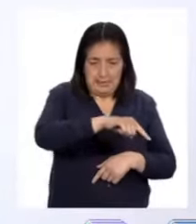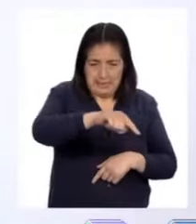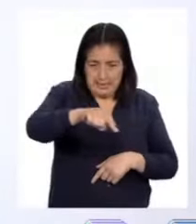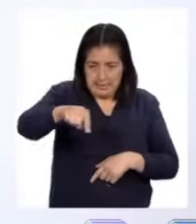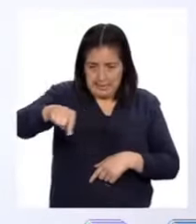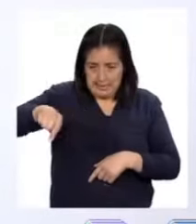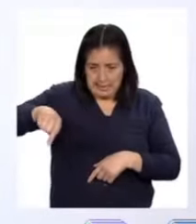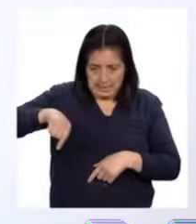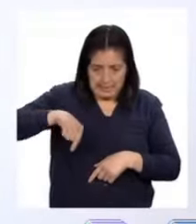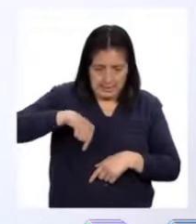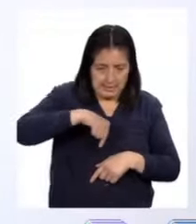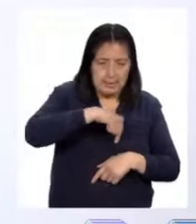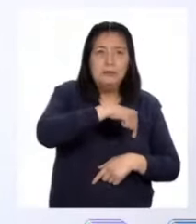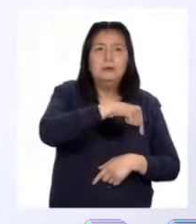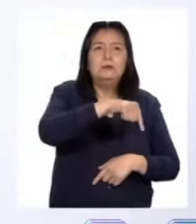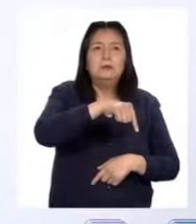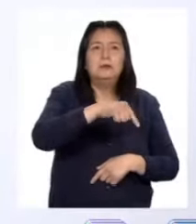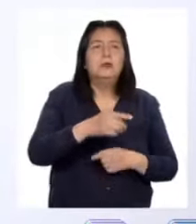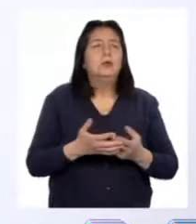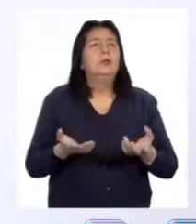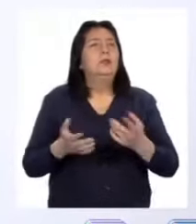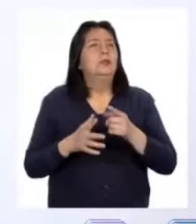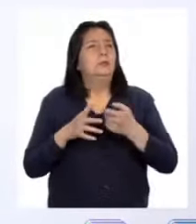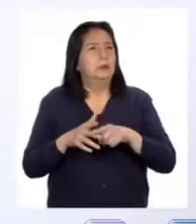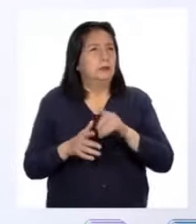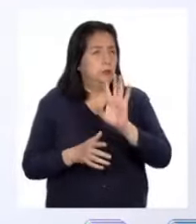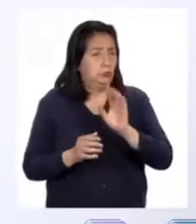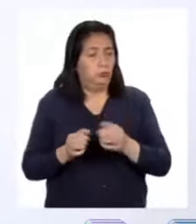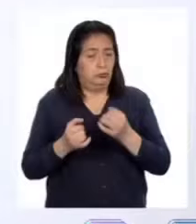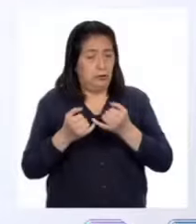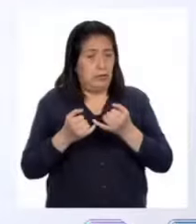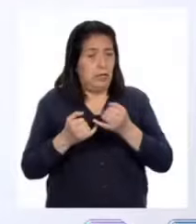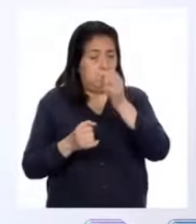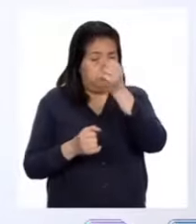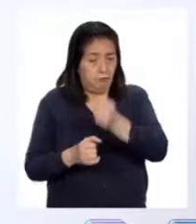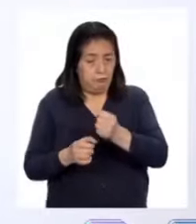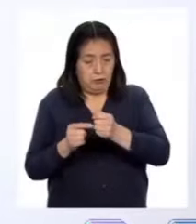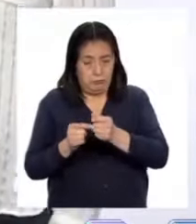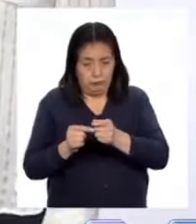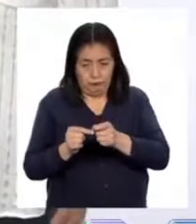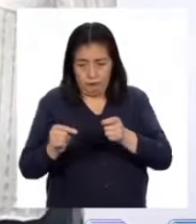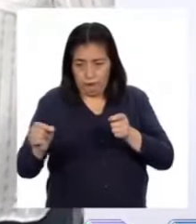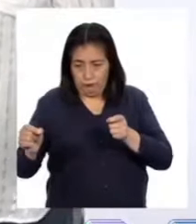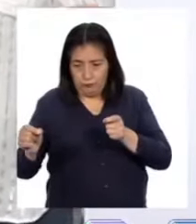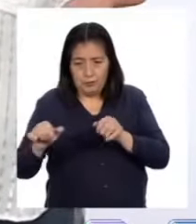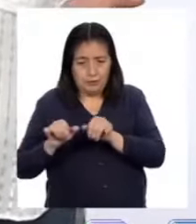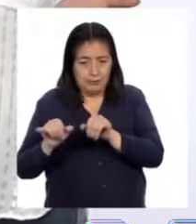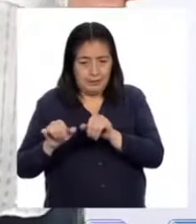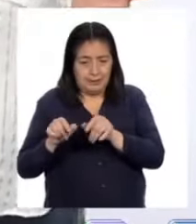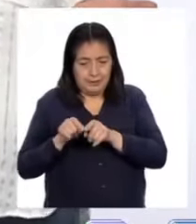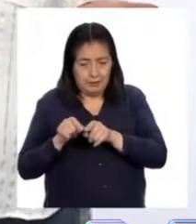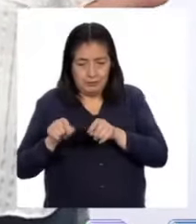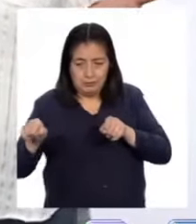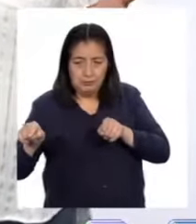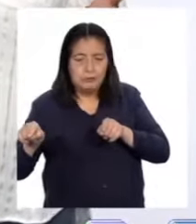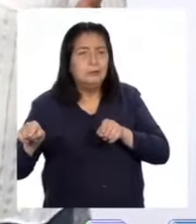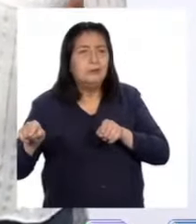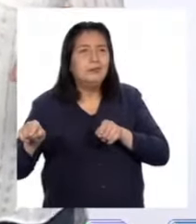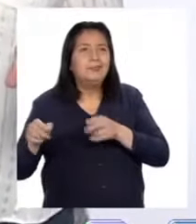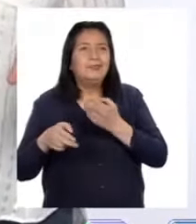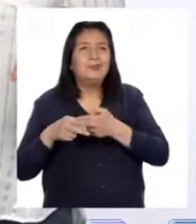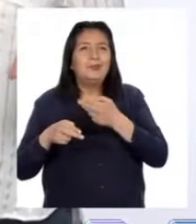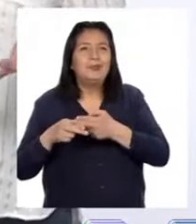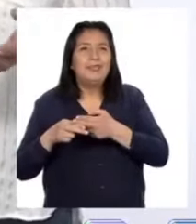circunferencia que se forma a partir de una soga con la determinada longitud. La soga sería el rayo de la